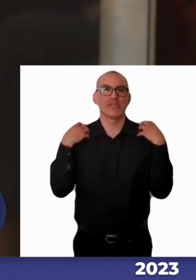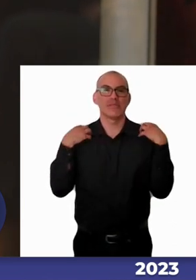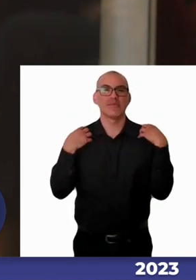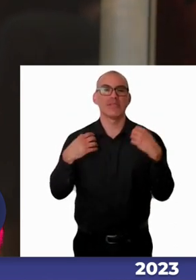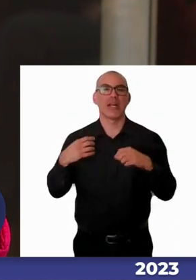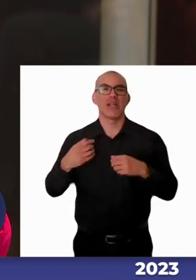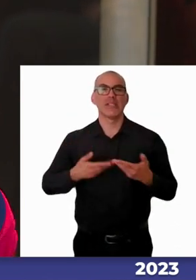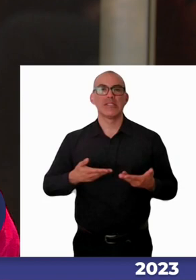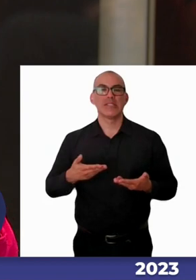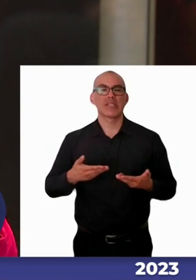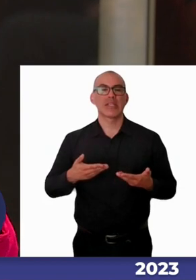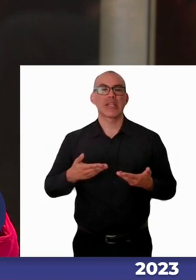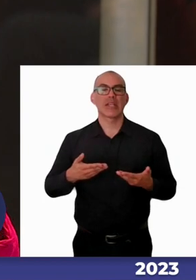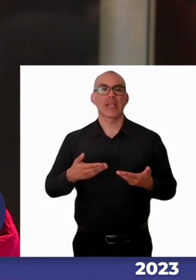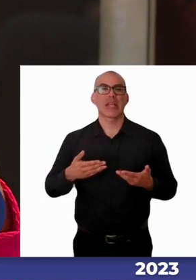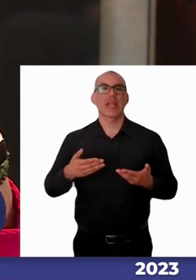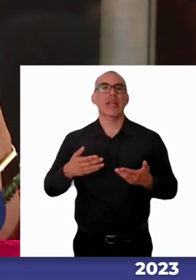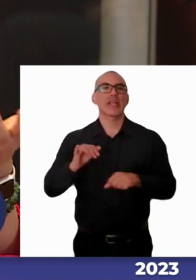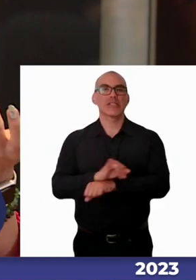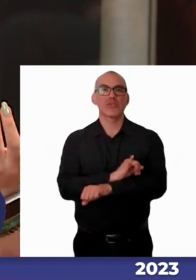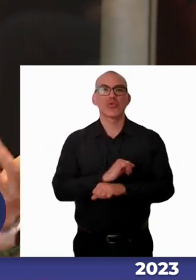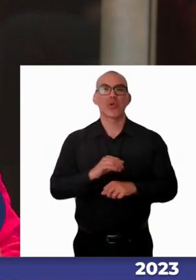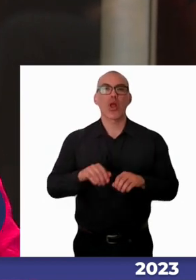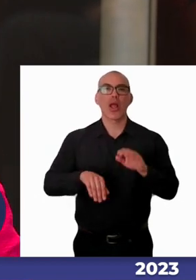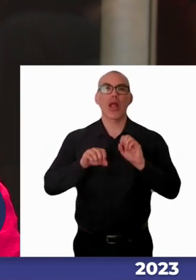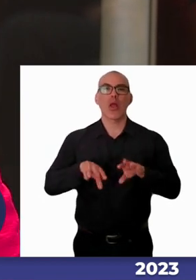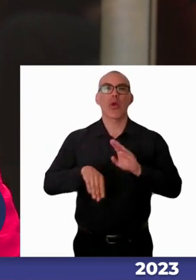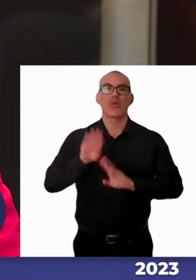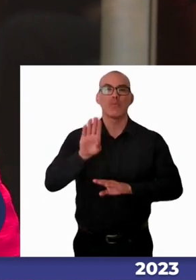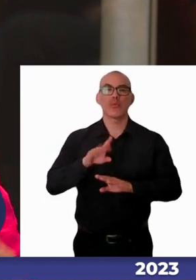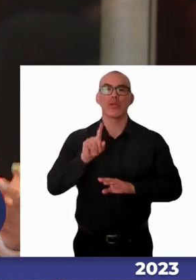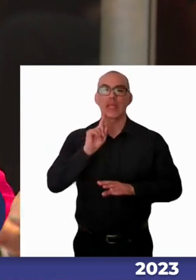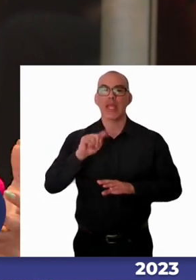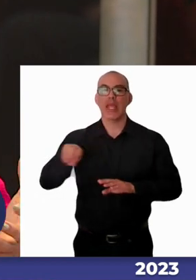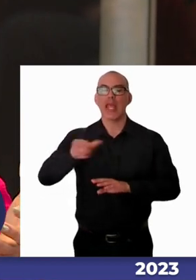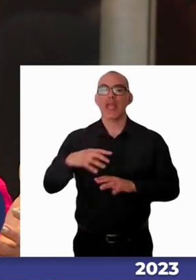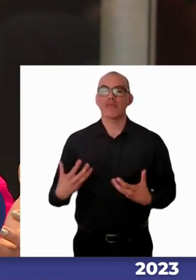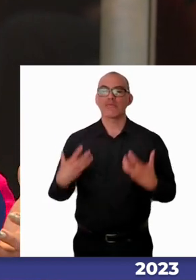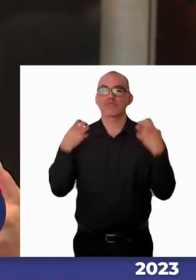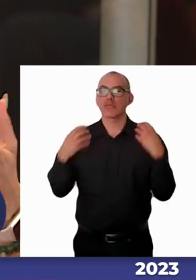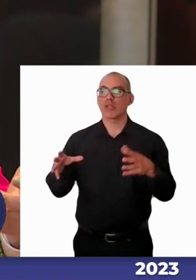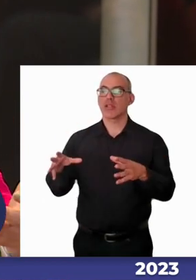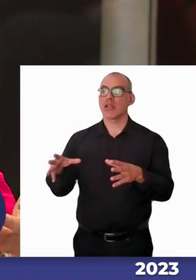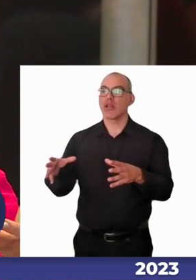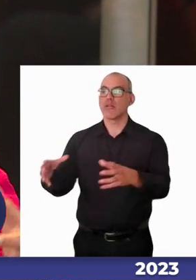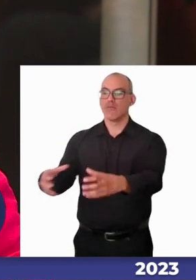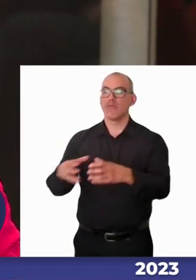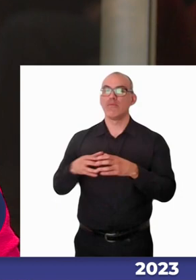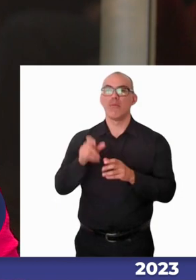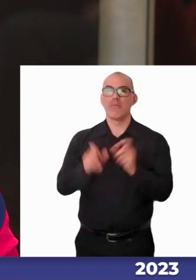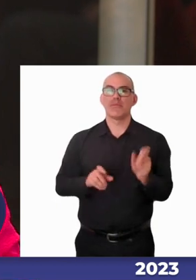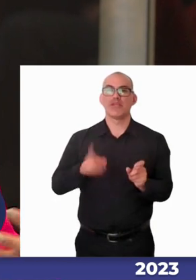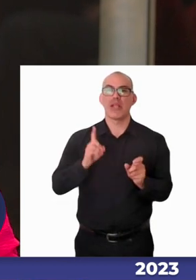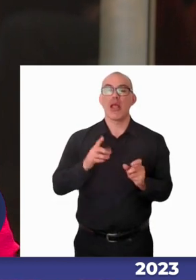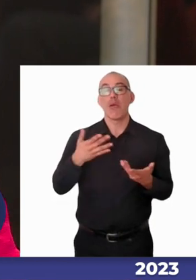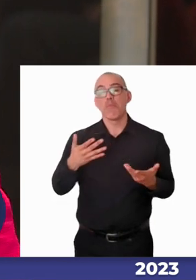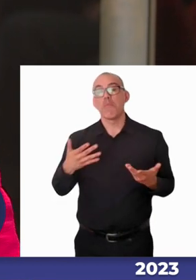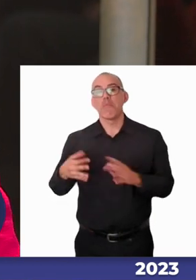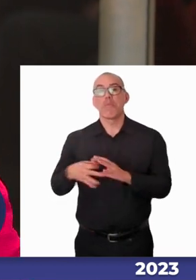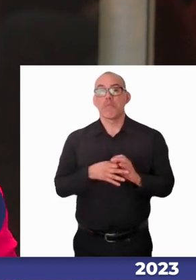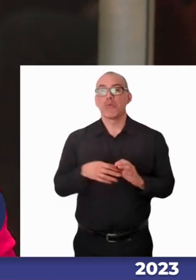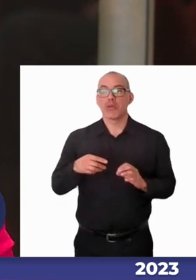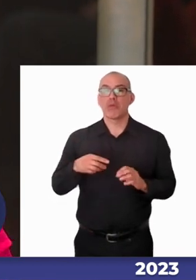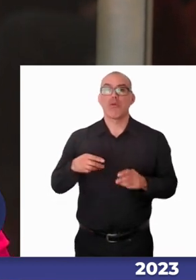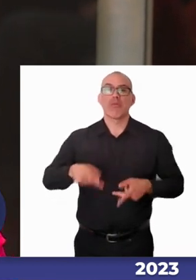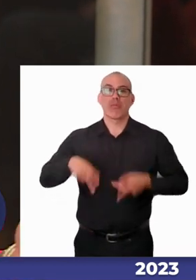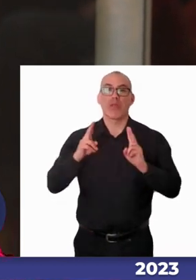superior al recibir a estudiantes con discapacidad y al hacerse cargo de eso porque es un derecho y tenemos legislación